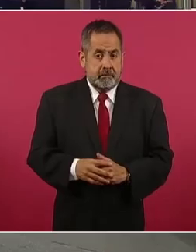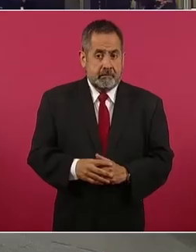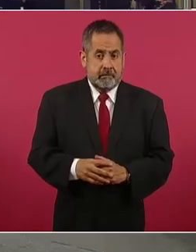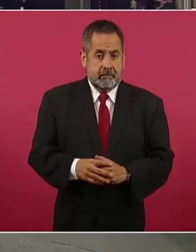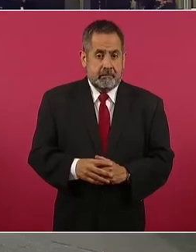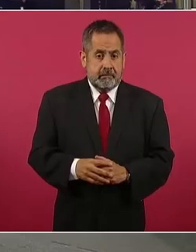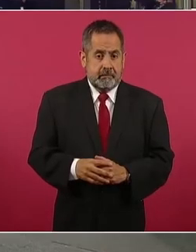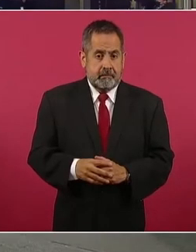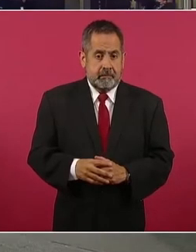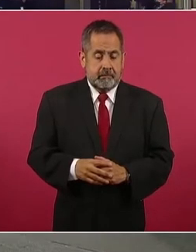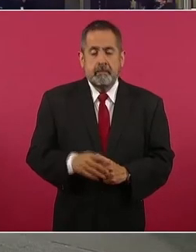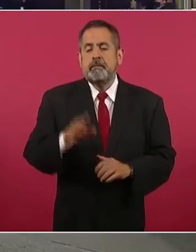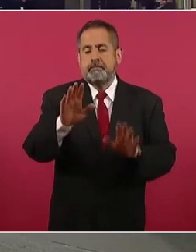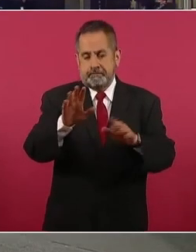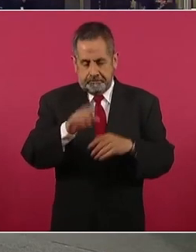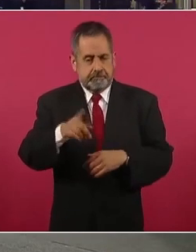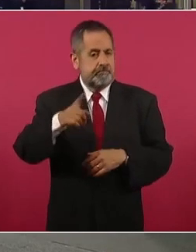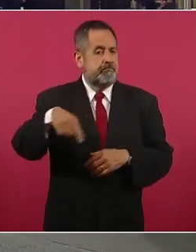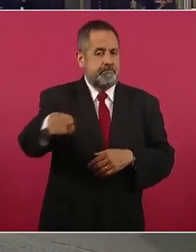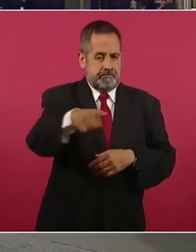Ah, me van a ayudar porque